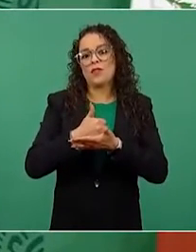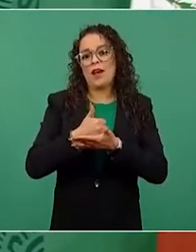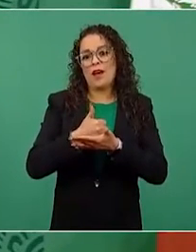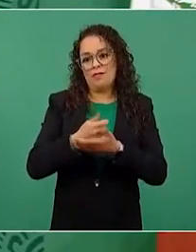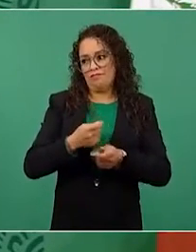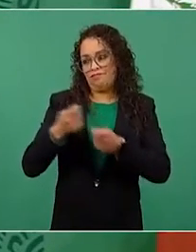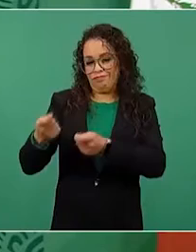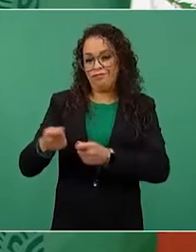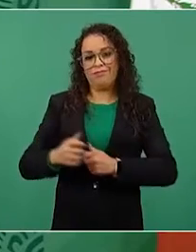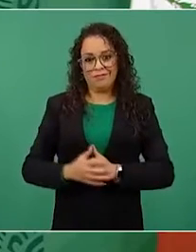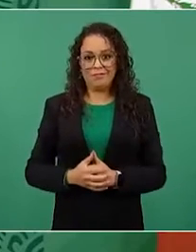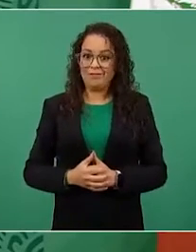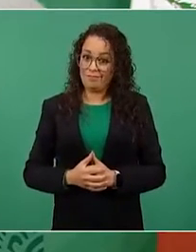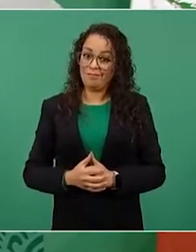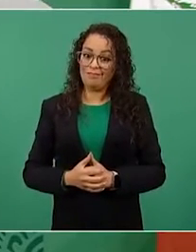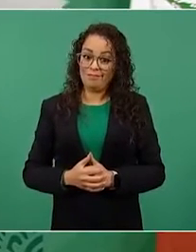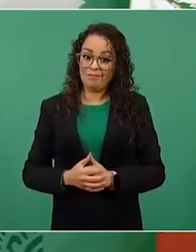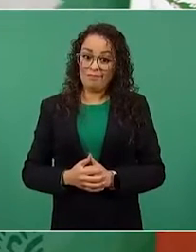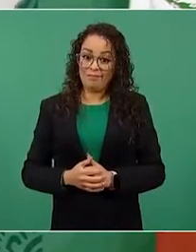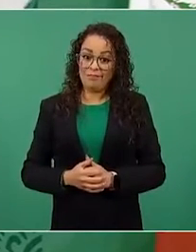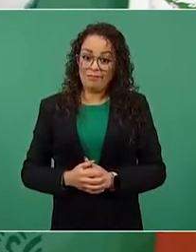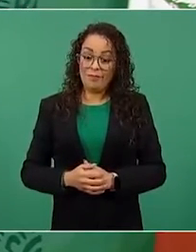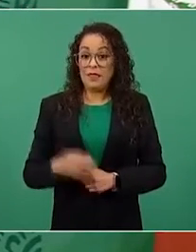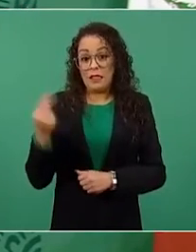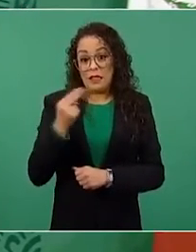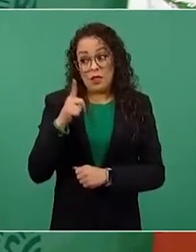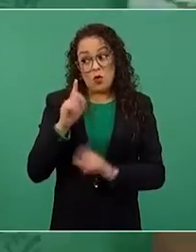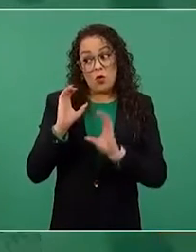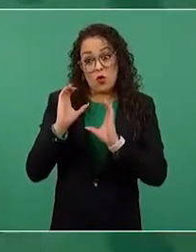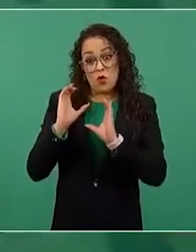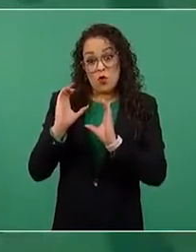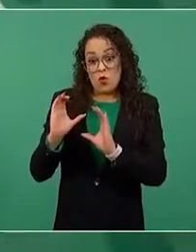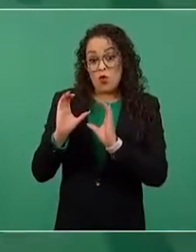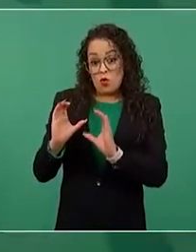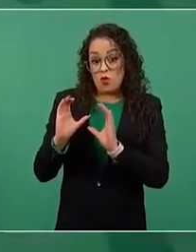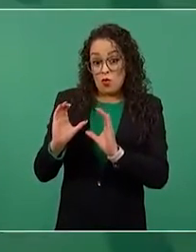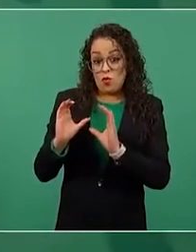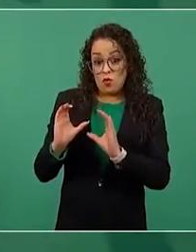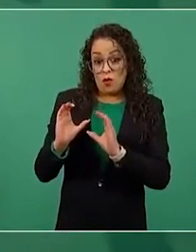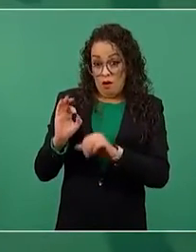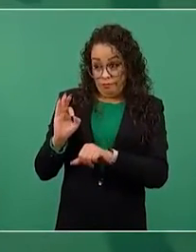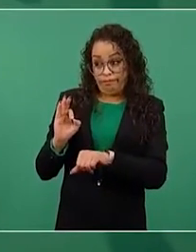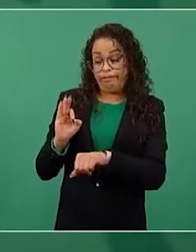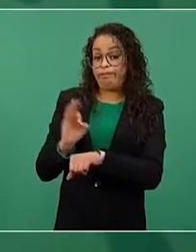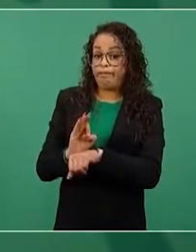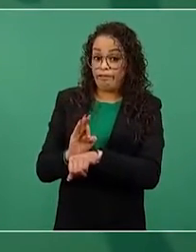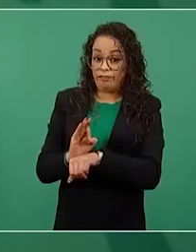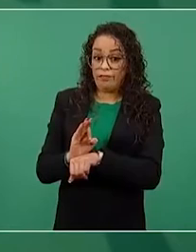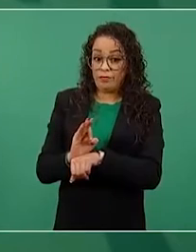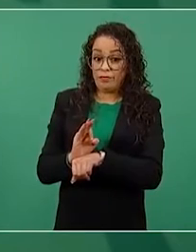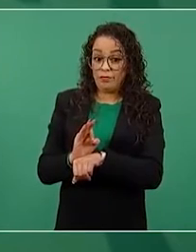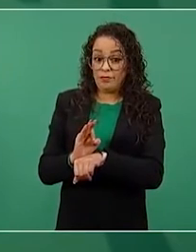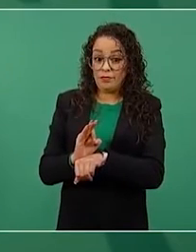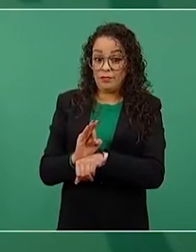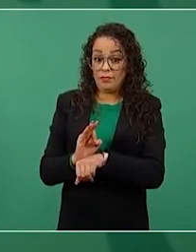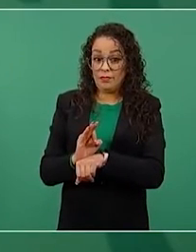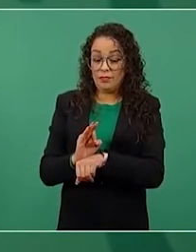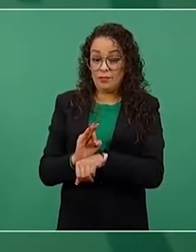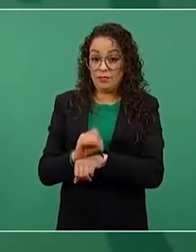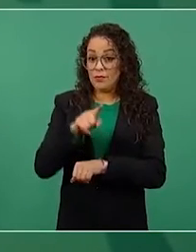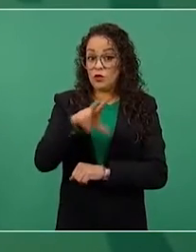Y cuídalo, cuídalo, protégelo, no le hagas preguntas